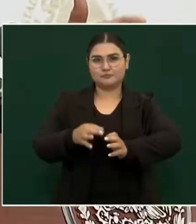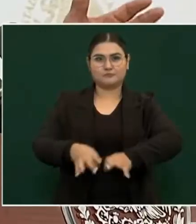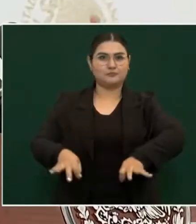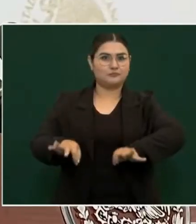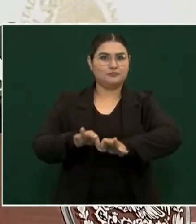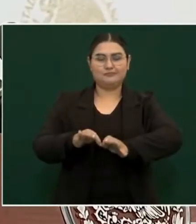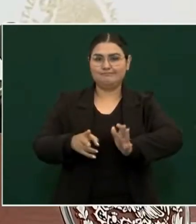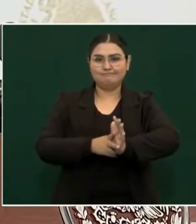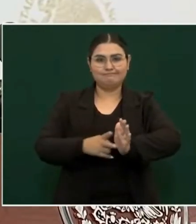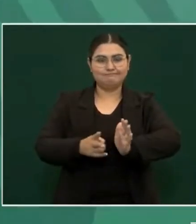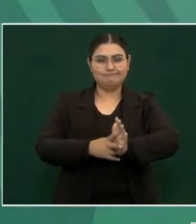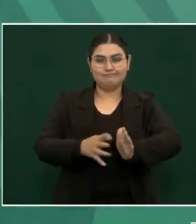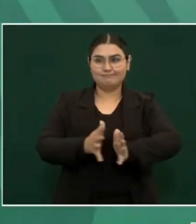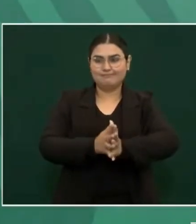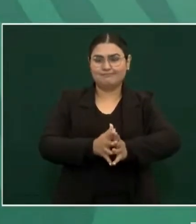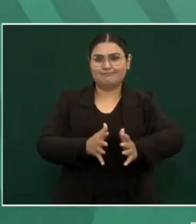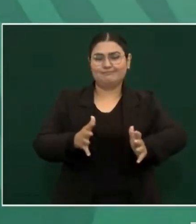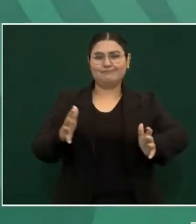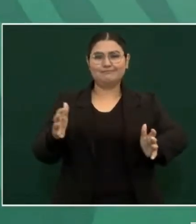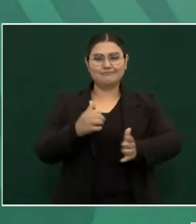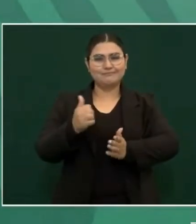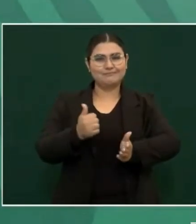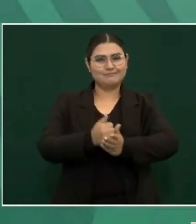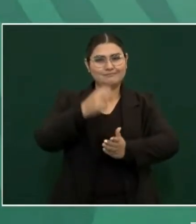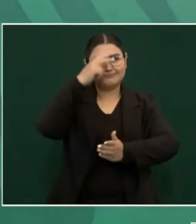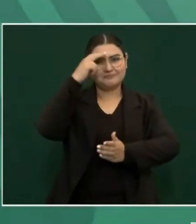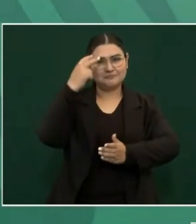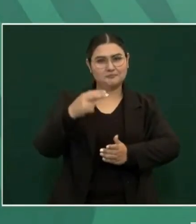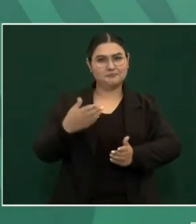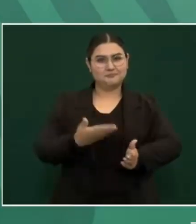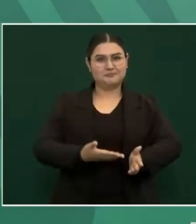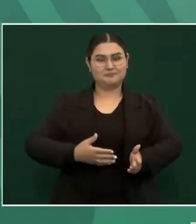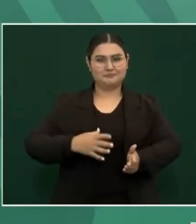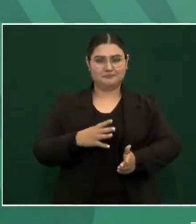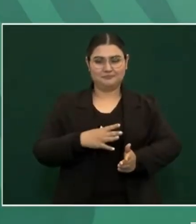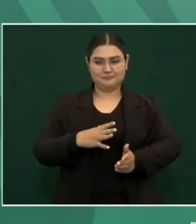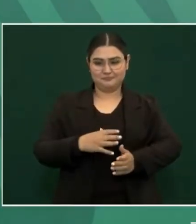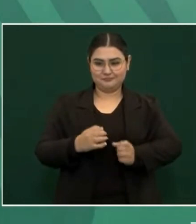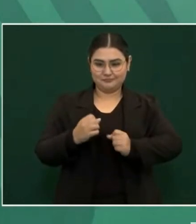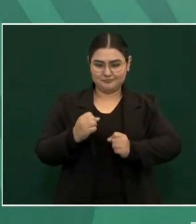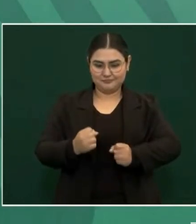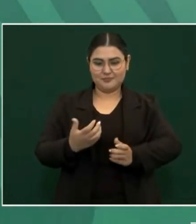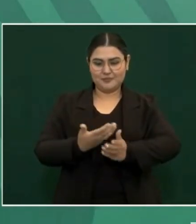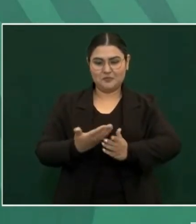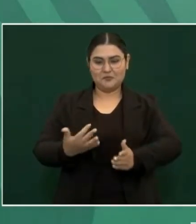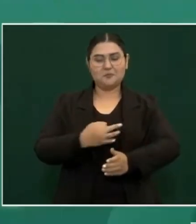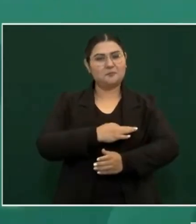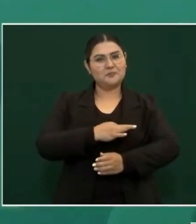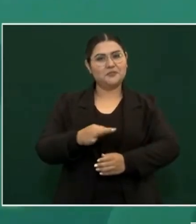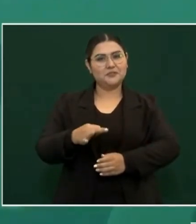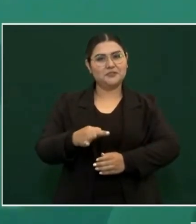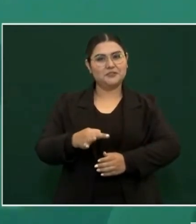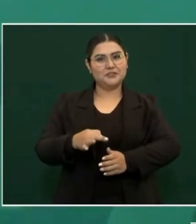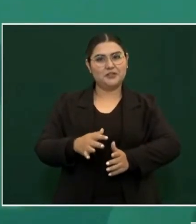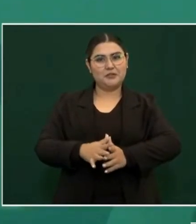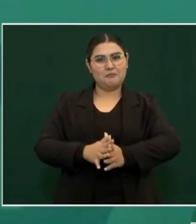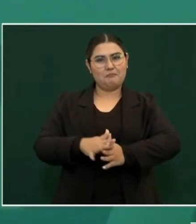ciudad de México ya nada más tiene posibilidad de crecer hacia el norte